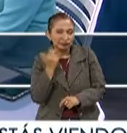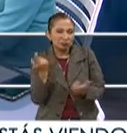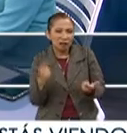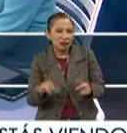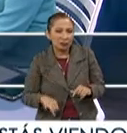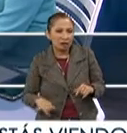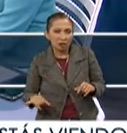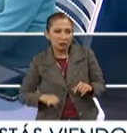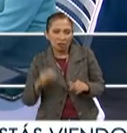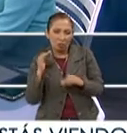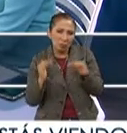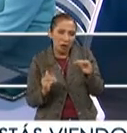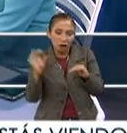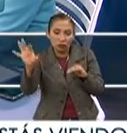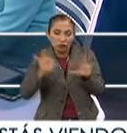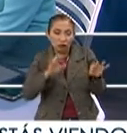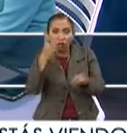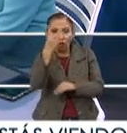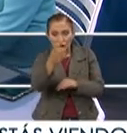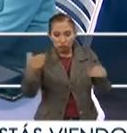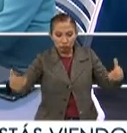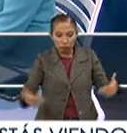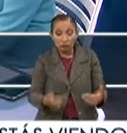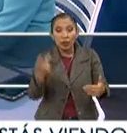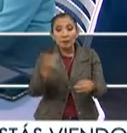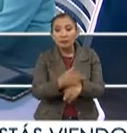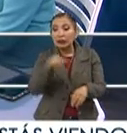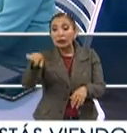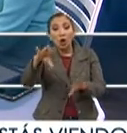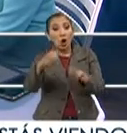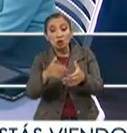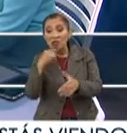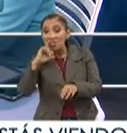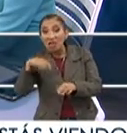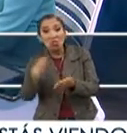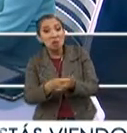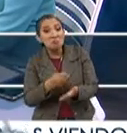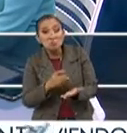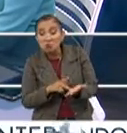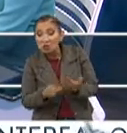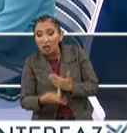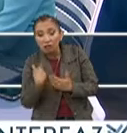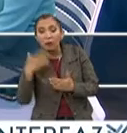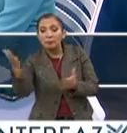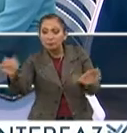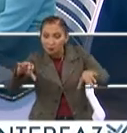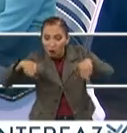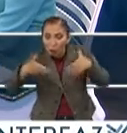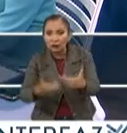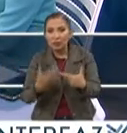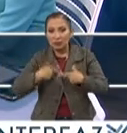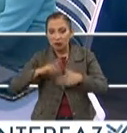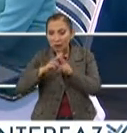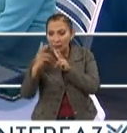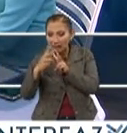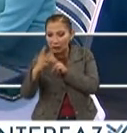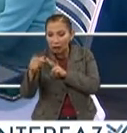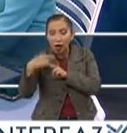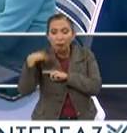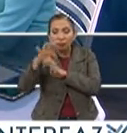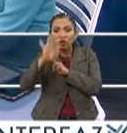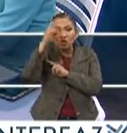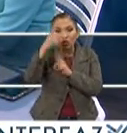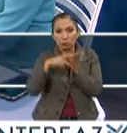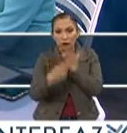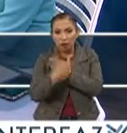nos interesa tanto y nada más someter dos. ¿Qué pasa si en ninguna colonia se registró ninguno? Se reúne este comité vecinal y al menos elige